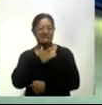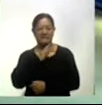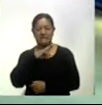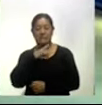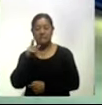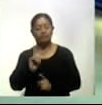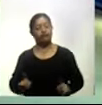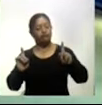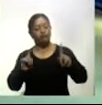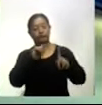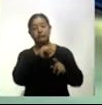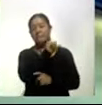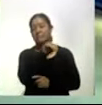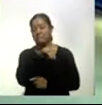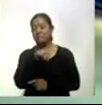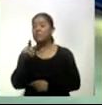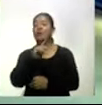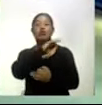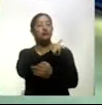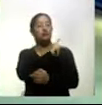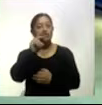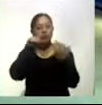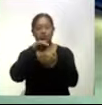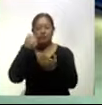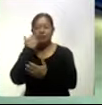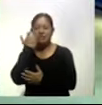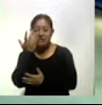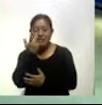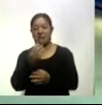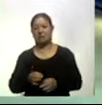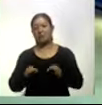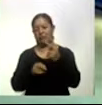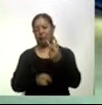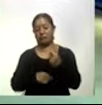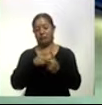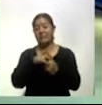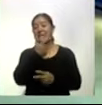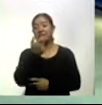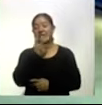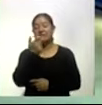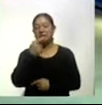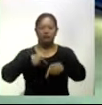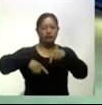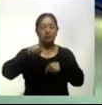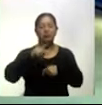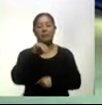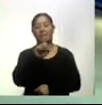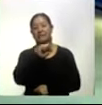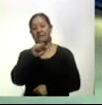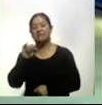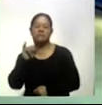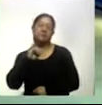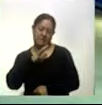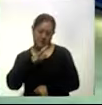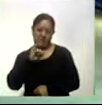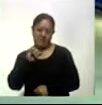enfrentar a Atlético de Madrid? Todos esperaban que se dieran dos cosas importantes los 700 goles de Lionel Messi que sí se cumplieron pero